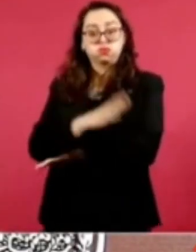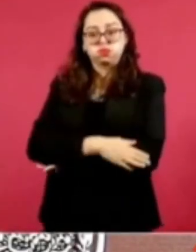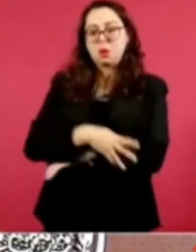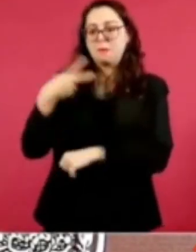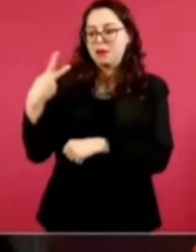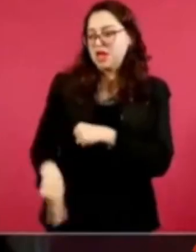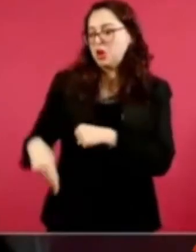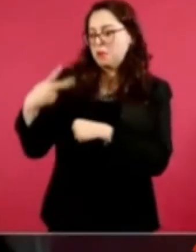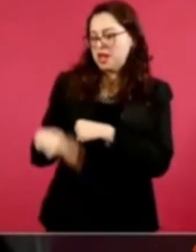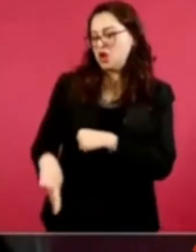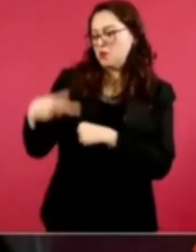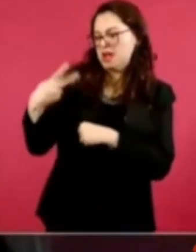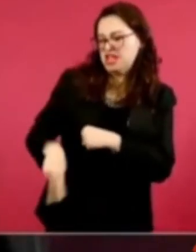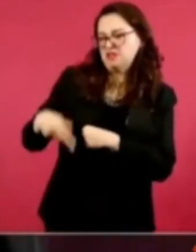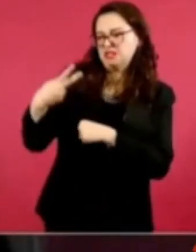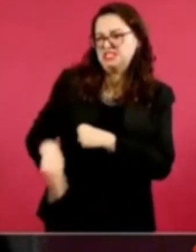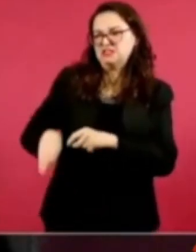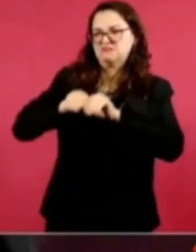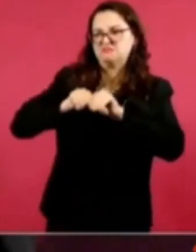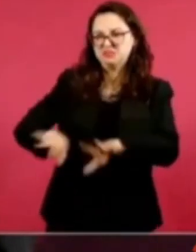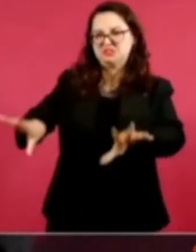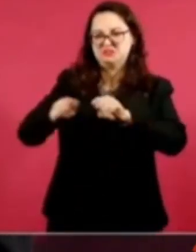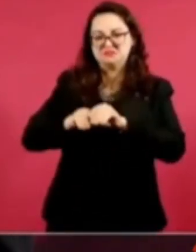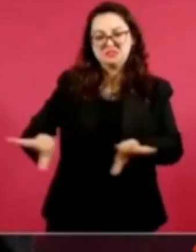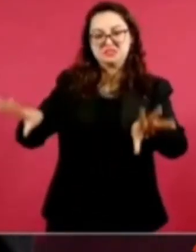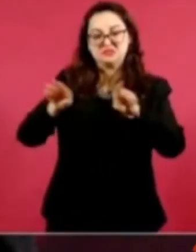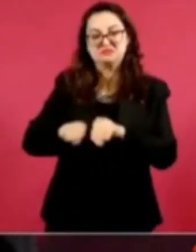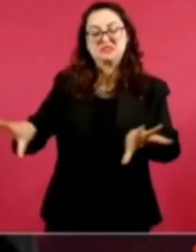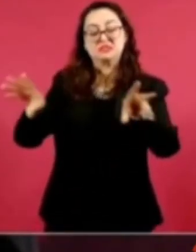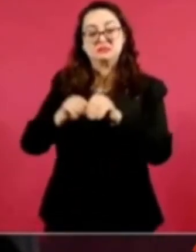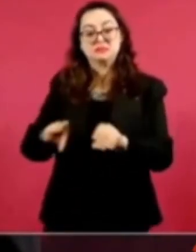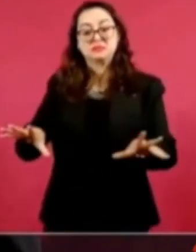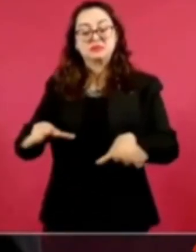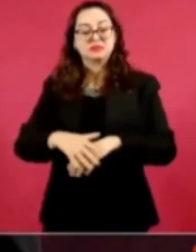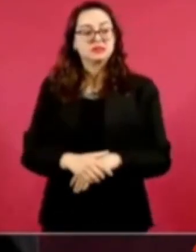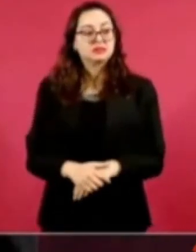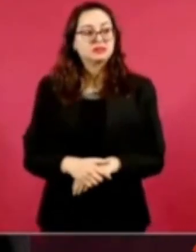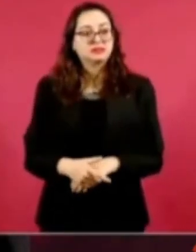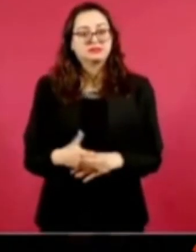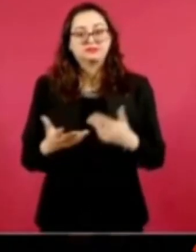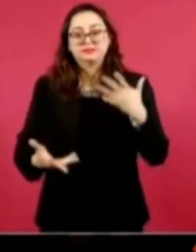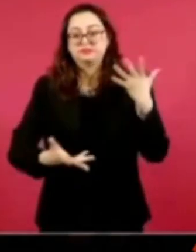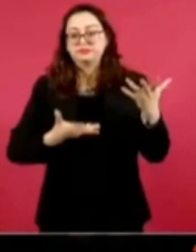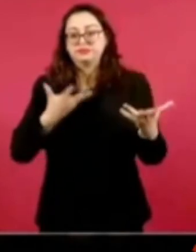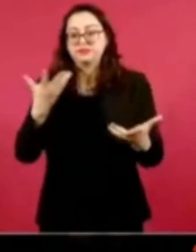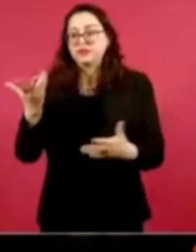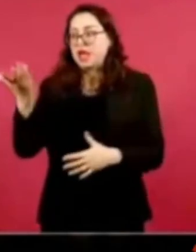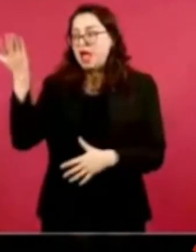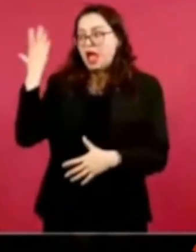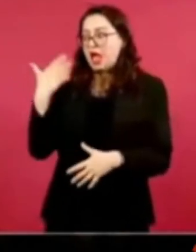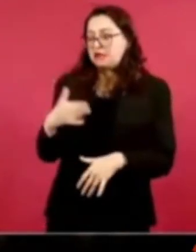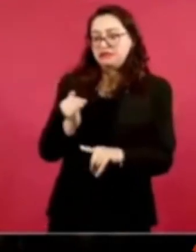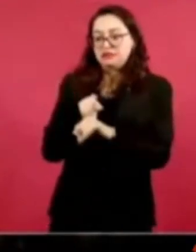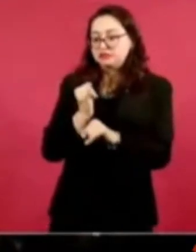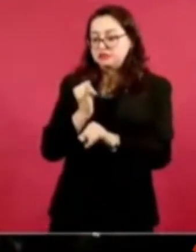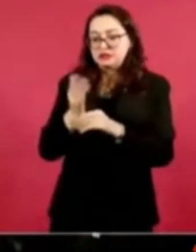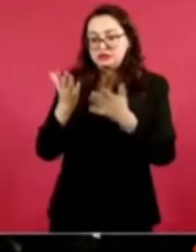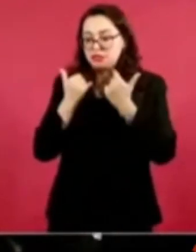Y en aquel entonces, no habían las redes sociales, las benditas redes sociales.